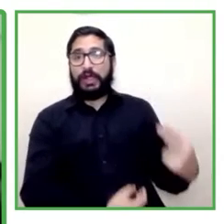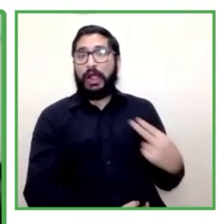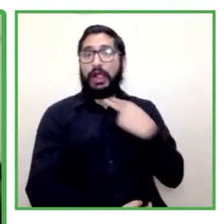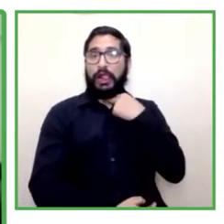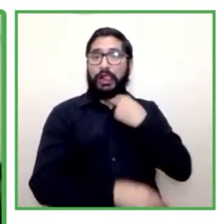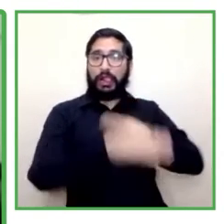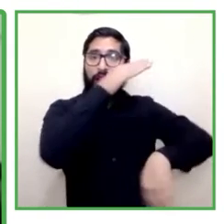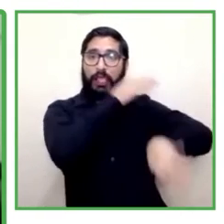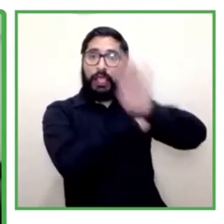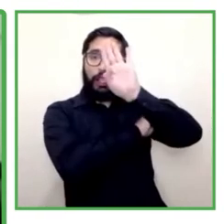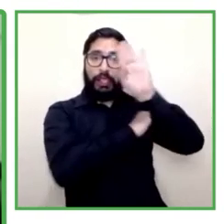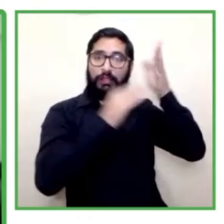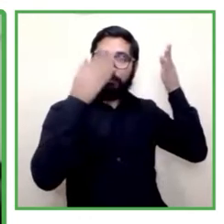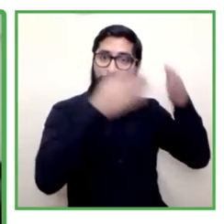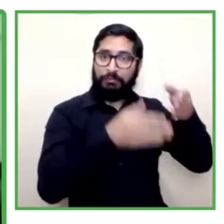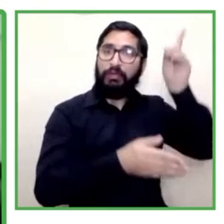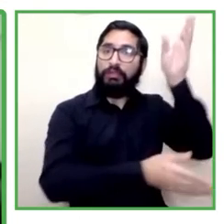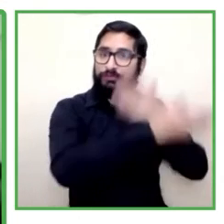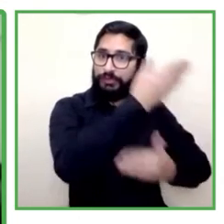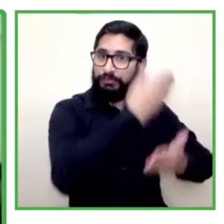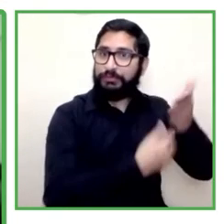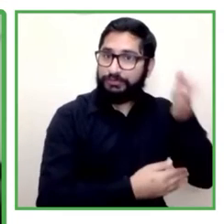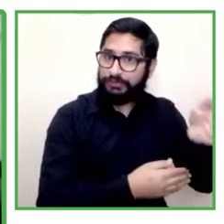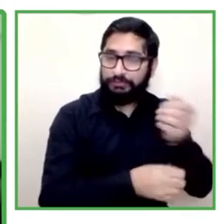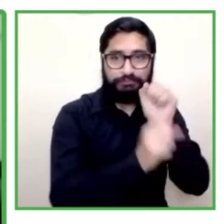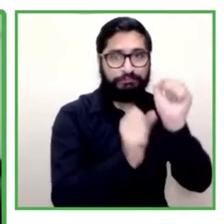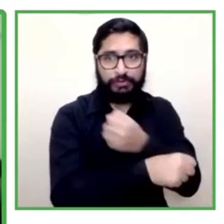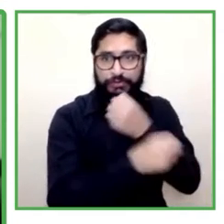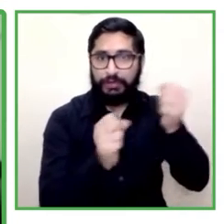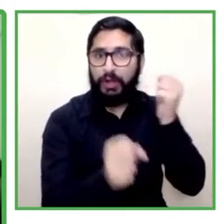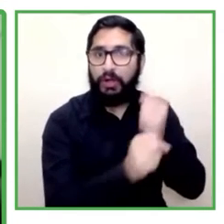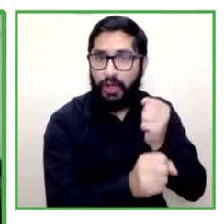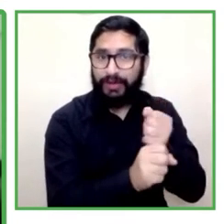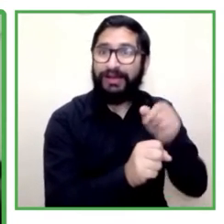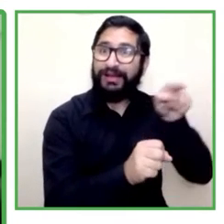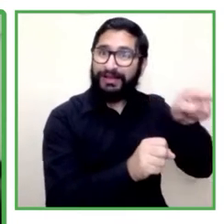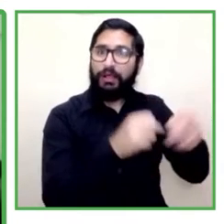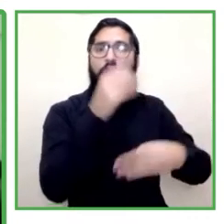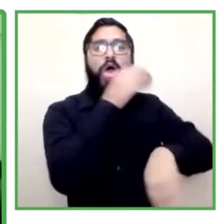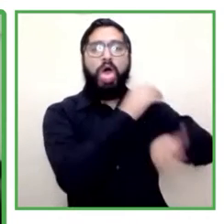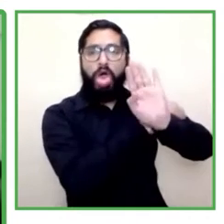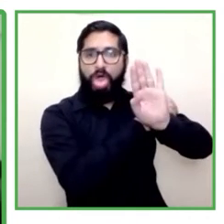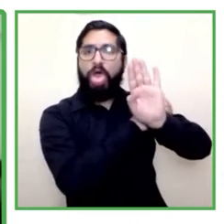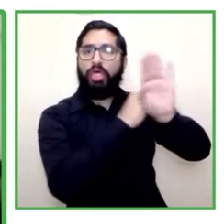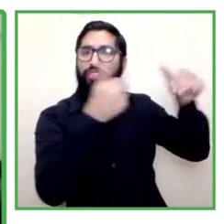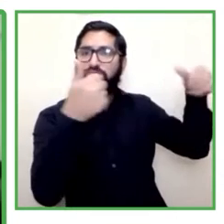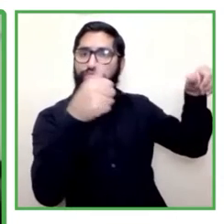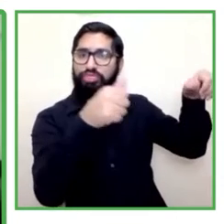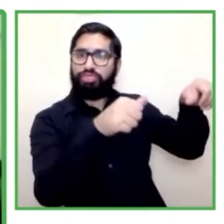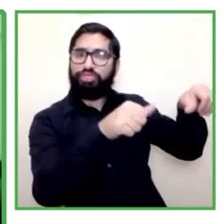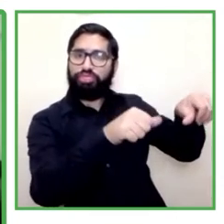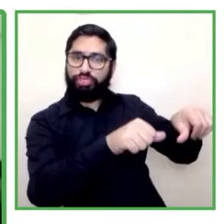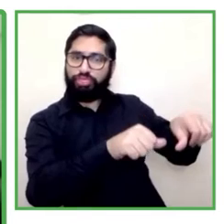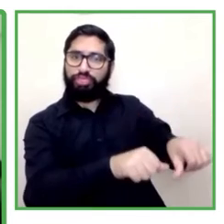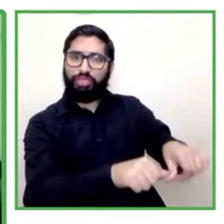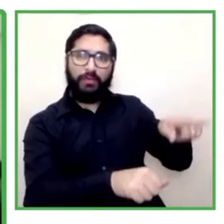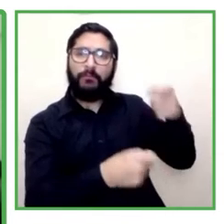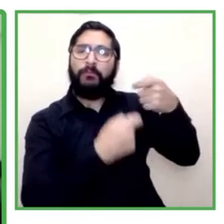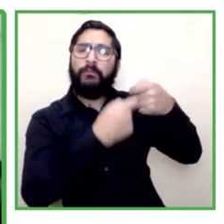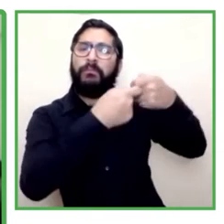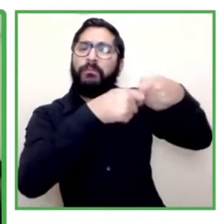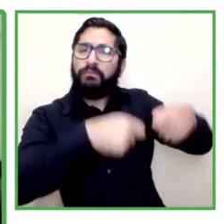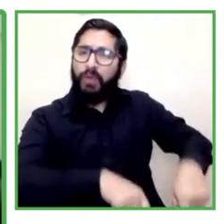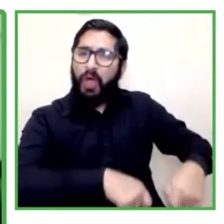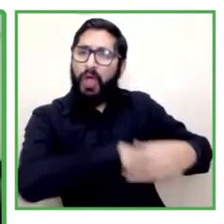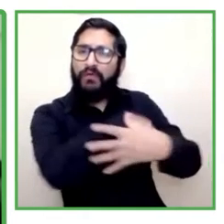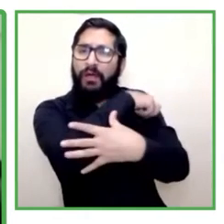están cayendo en las grietas de la pobreza. Por lo tanto, para evitar, agudizar la desigualdad, es